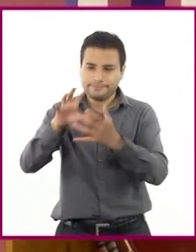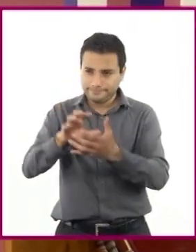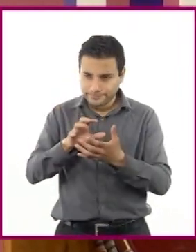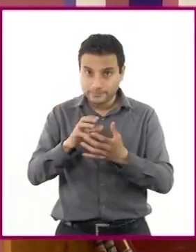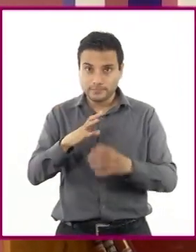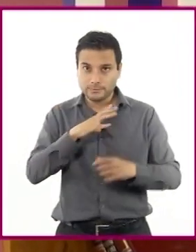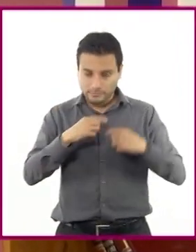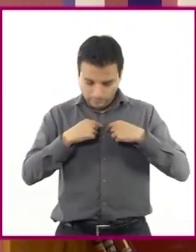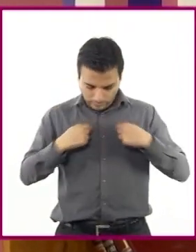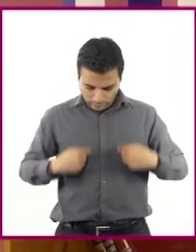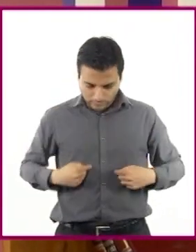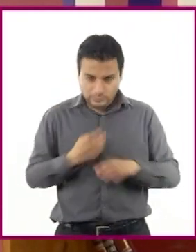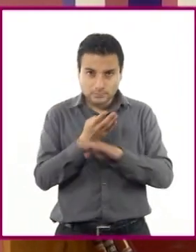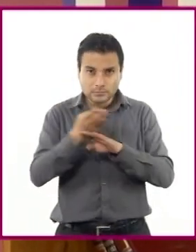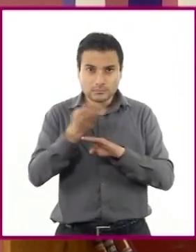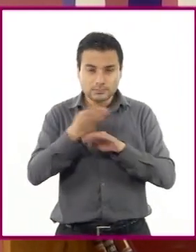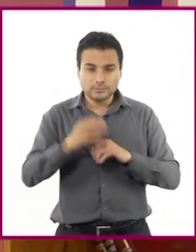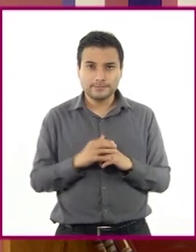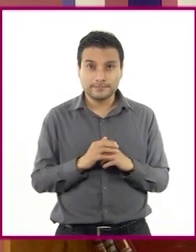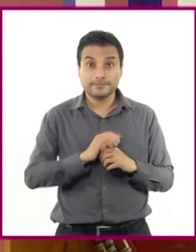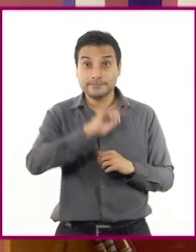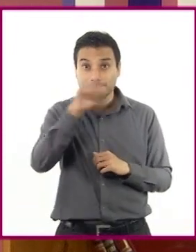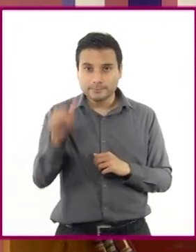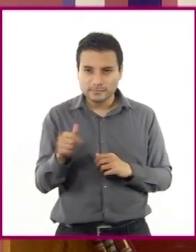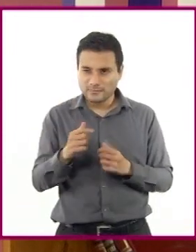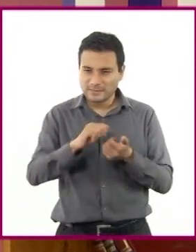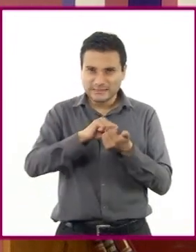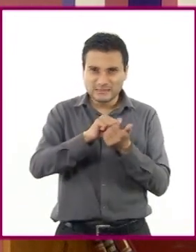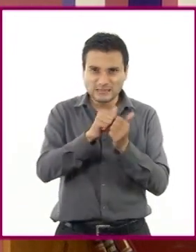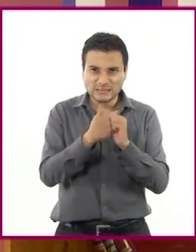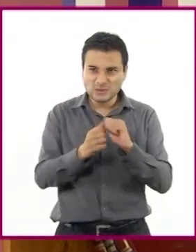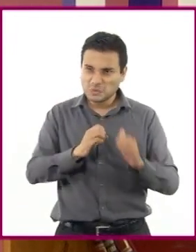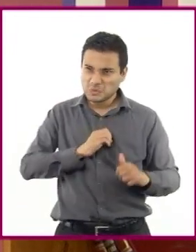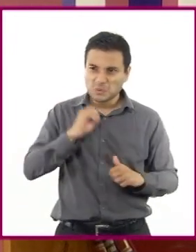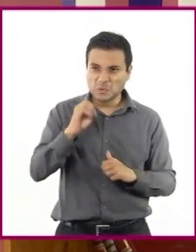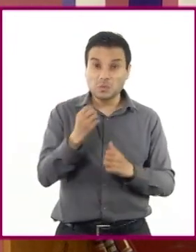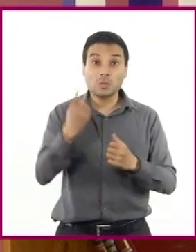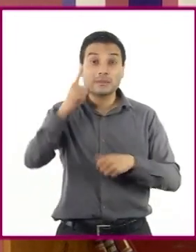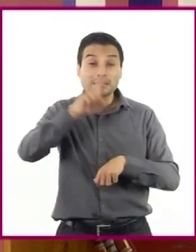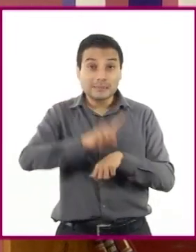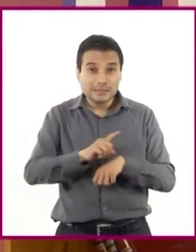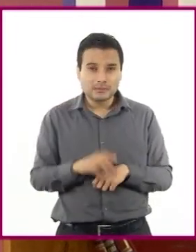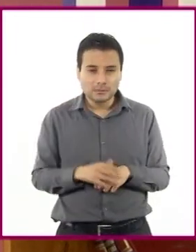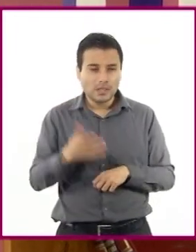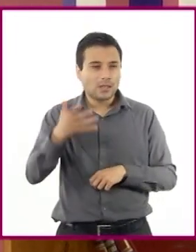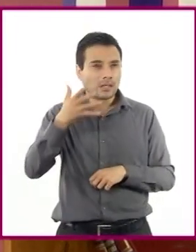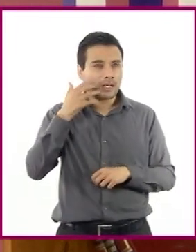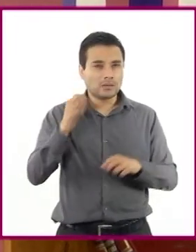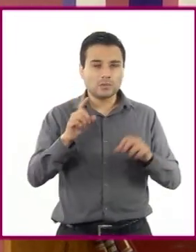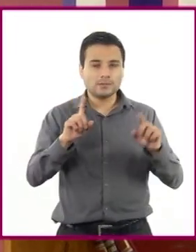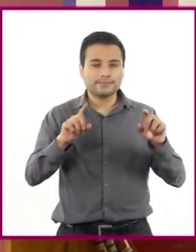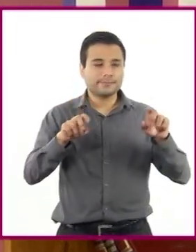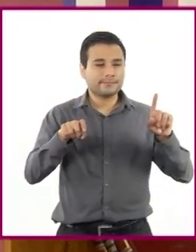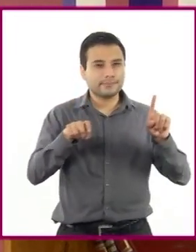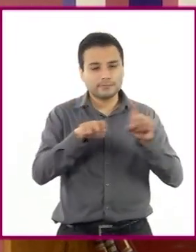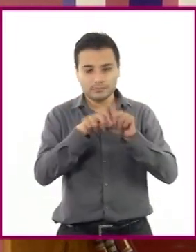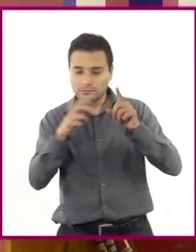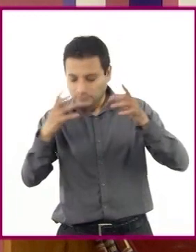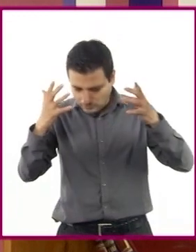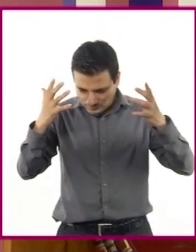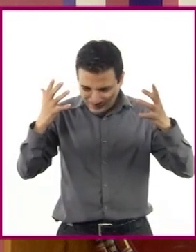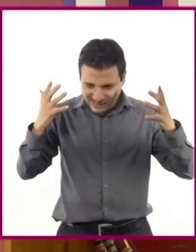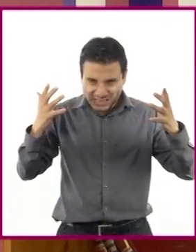Poco a poco, también comienza a detestarlo. Un día, se tropieza con el gato y cae. Enojado,